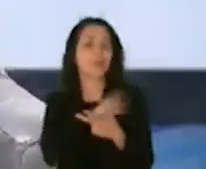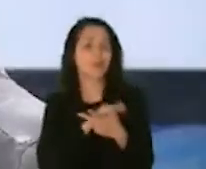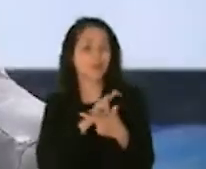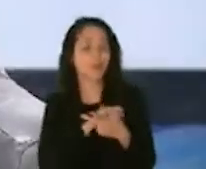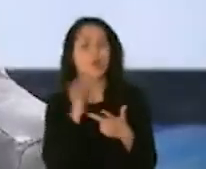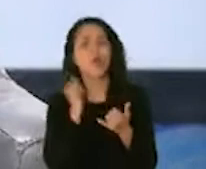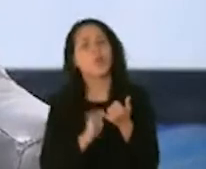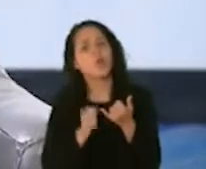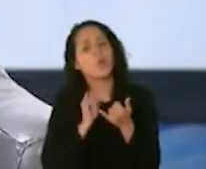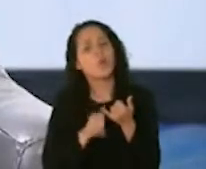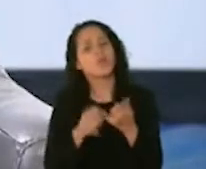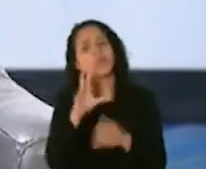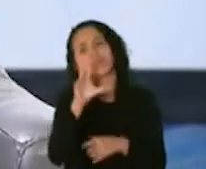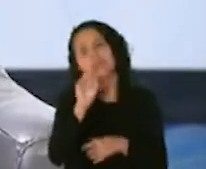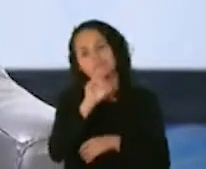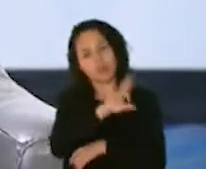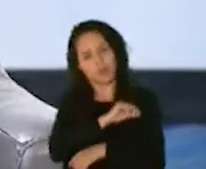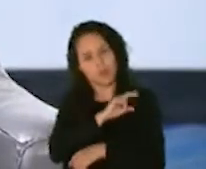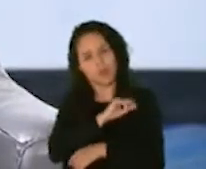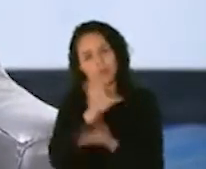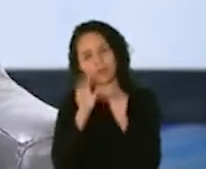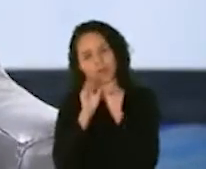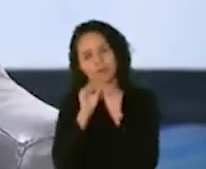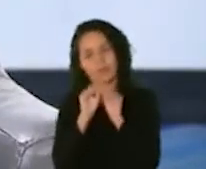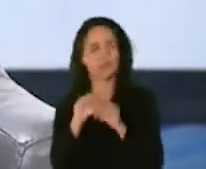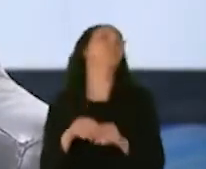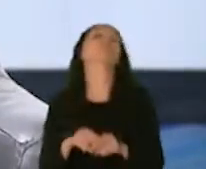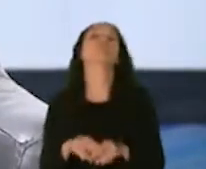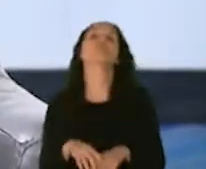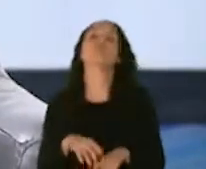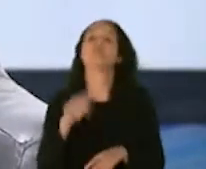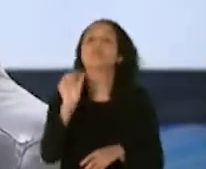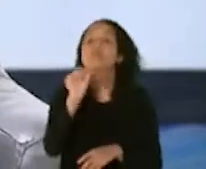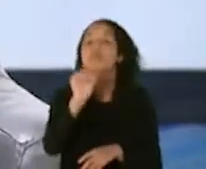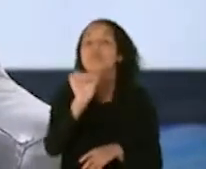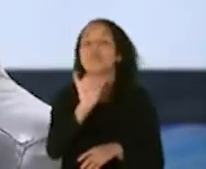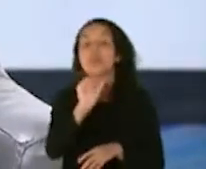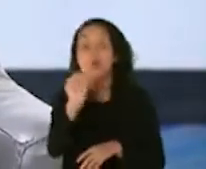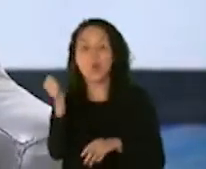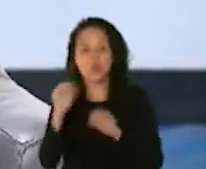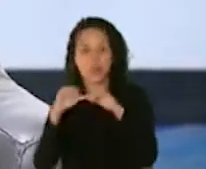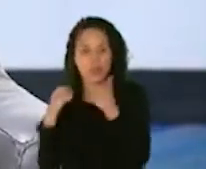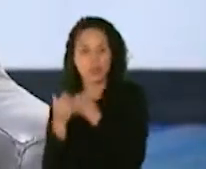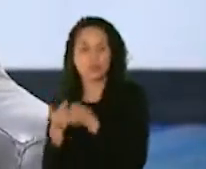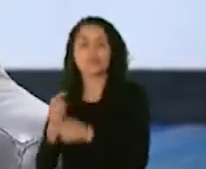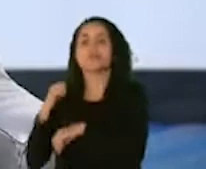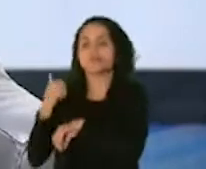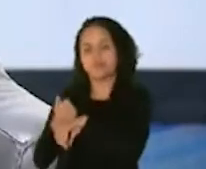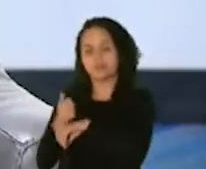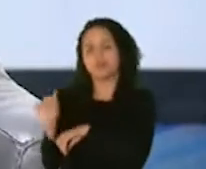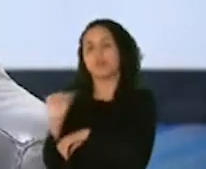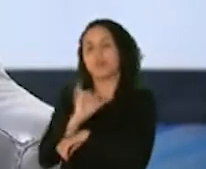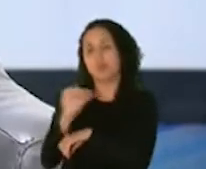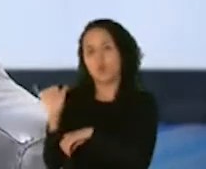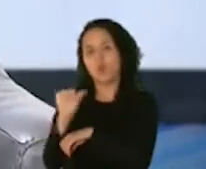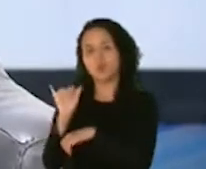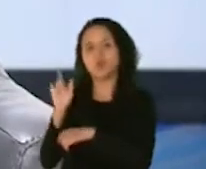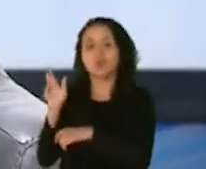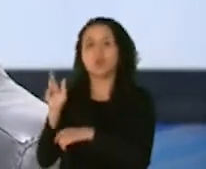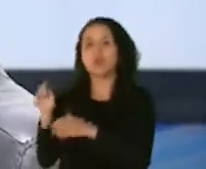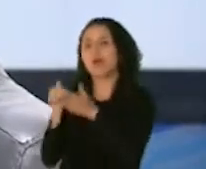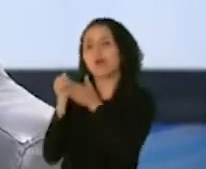el 30 de noviembre. Y entonces otras instituciones establecen también un marco